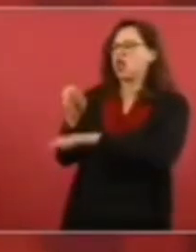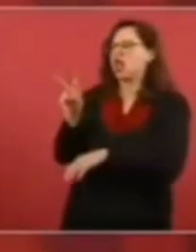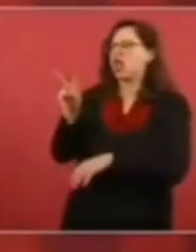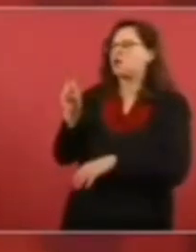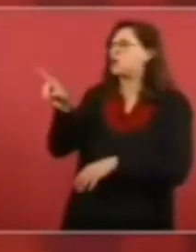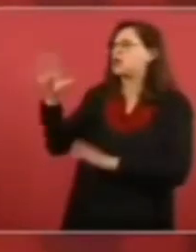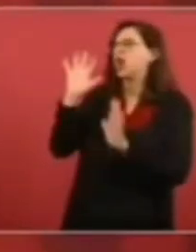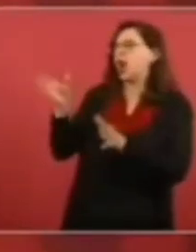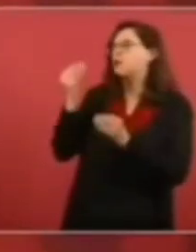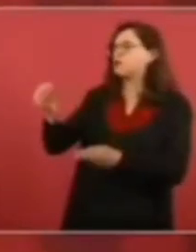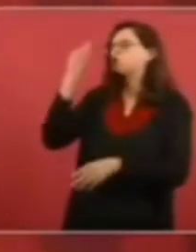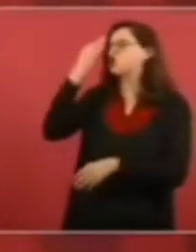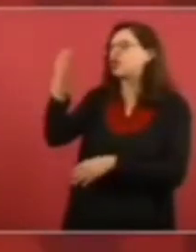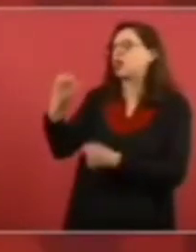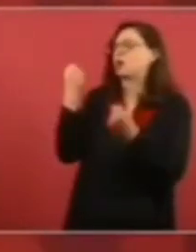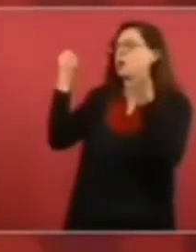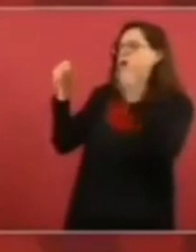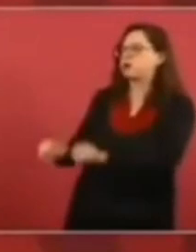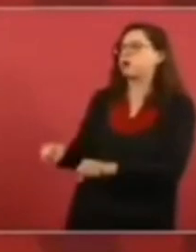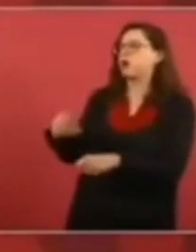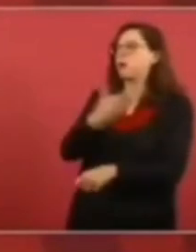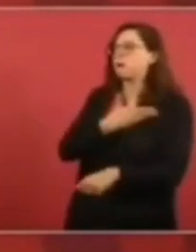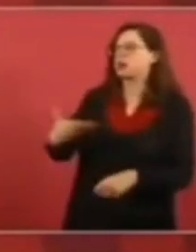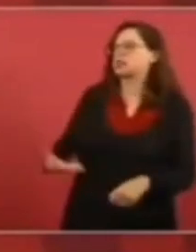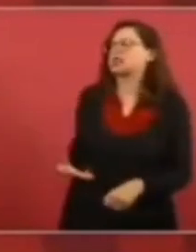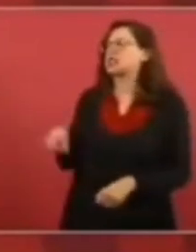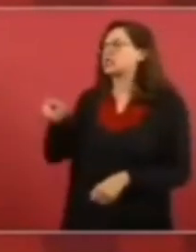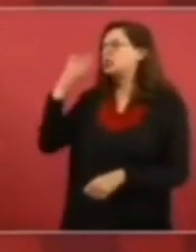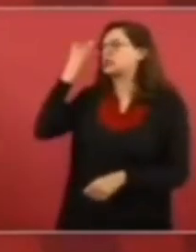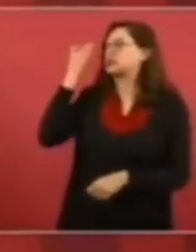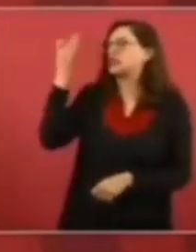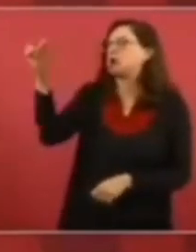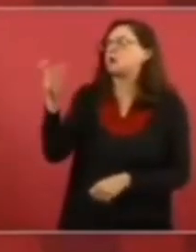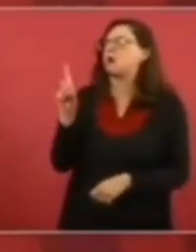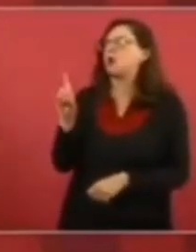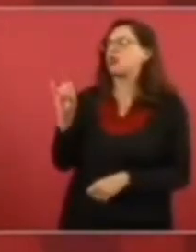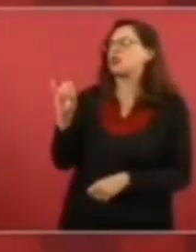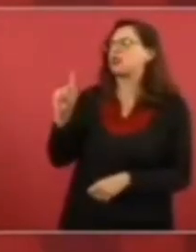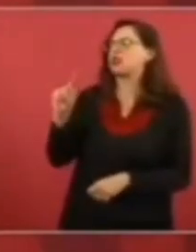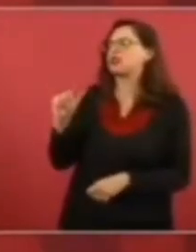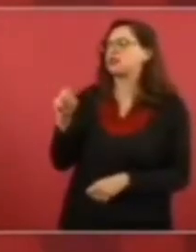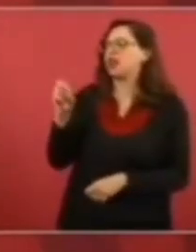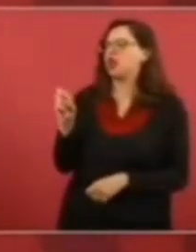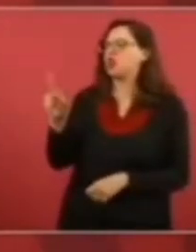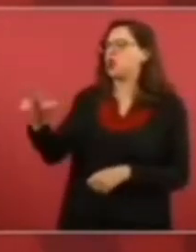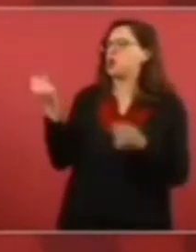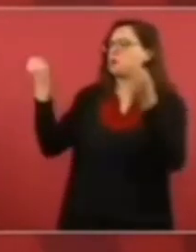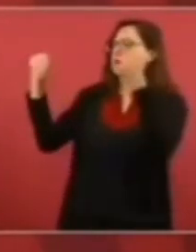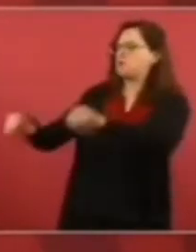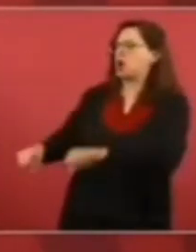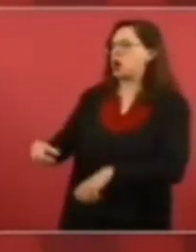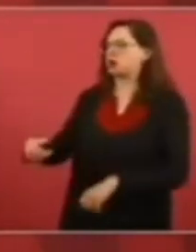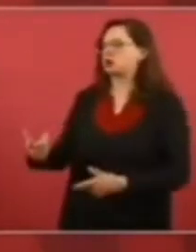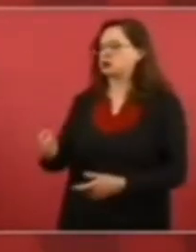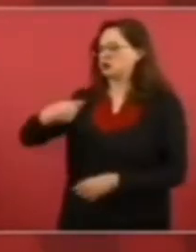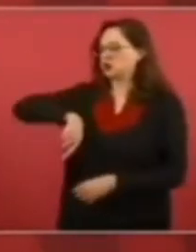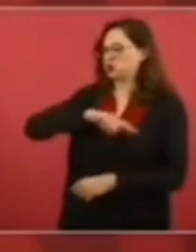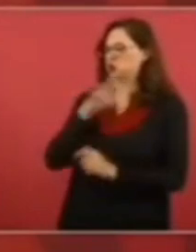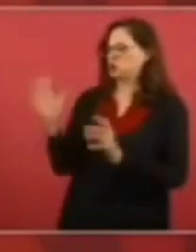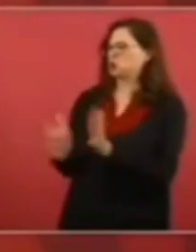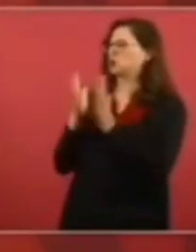convertido en un dictador, como si ellos fuesen demócratas,